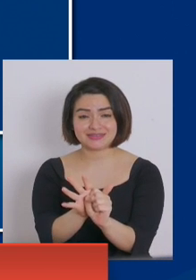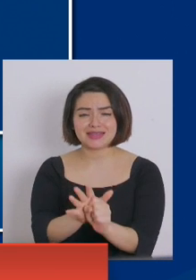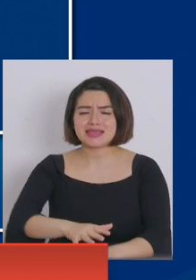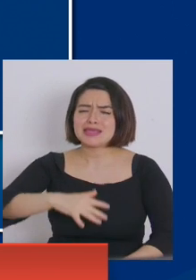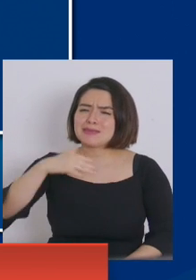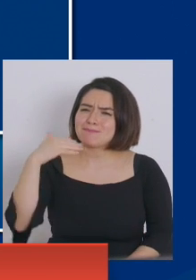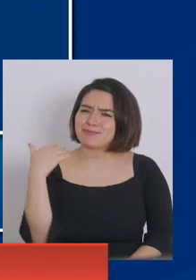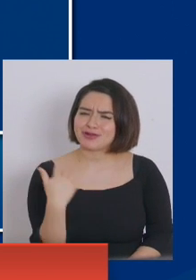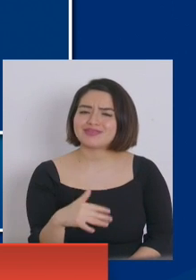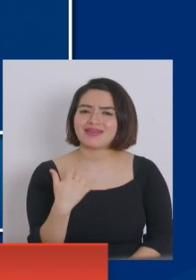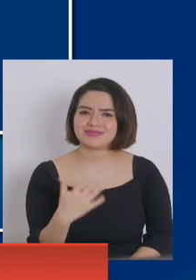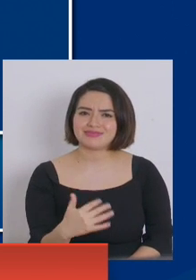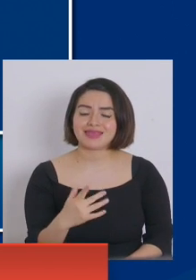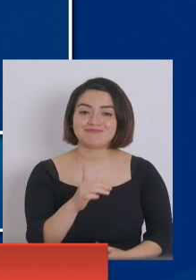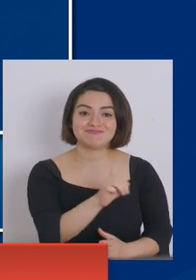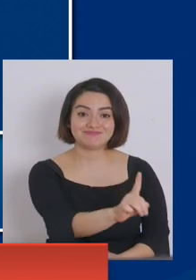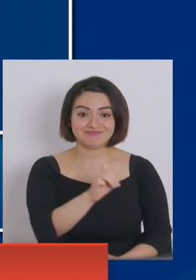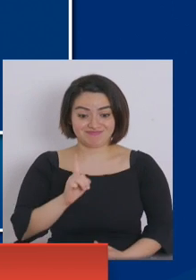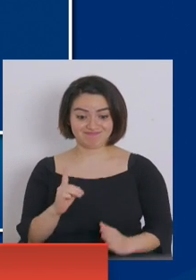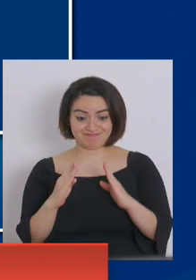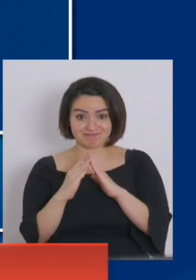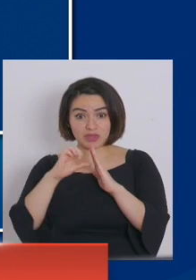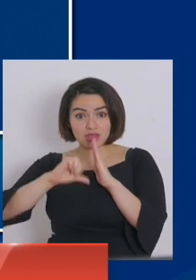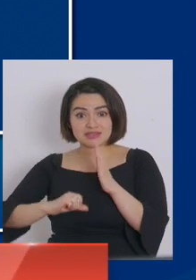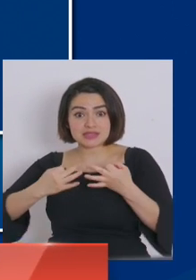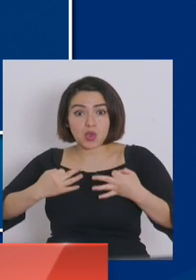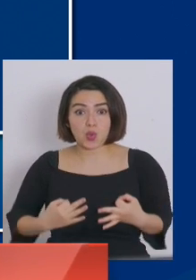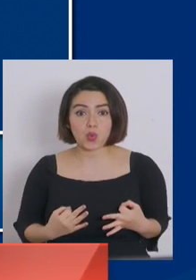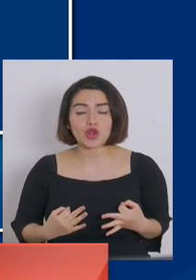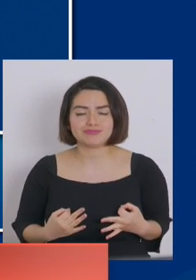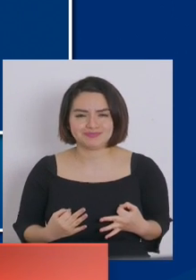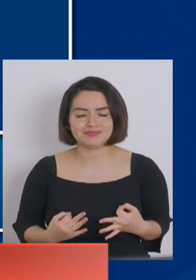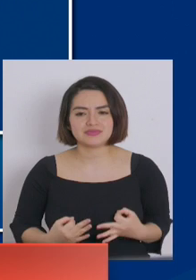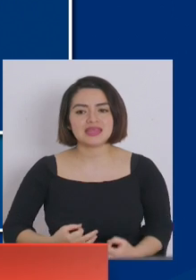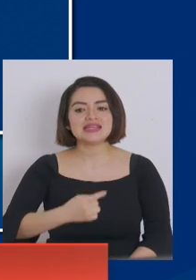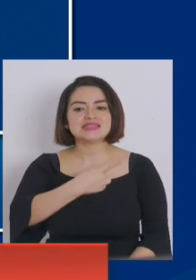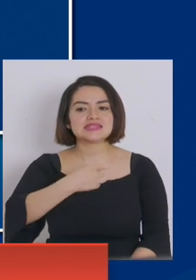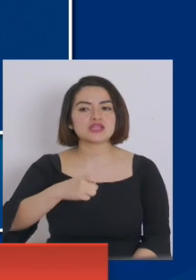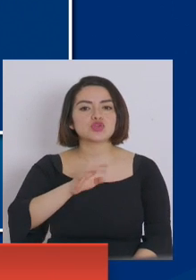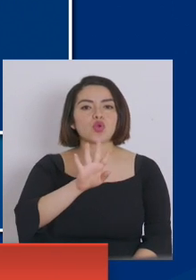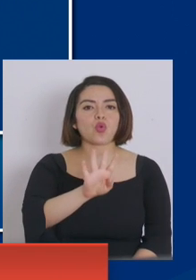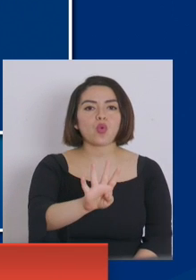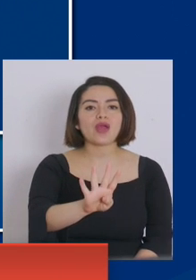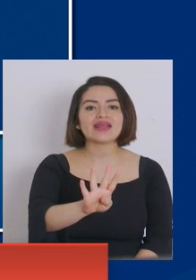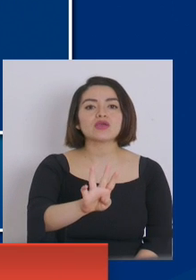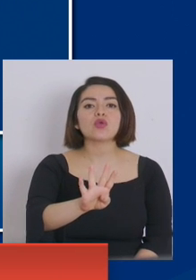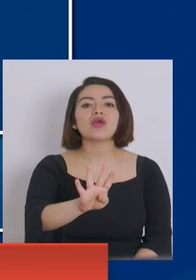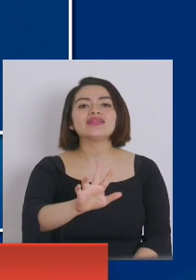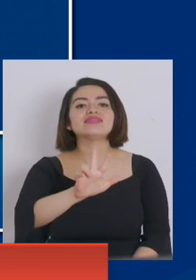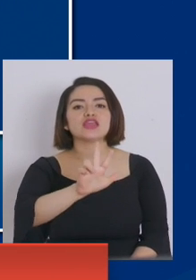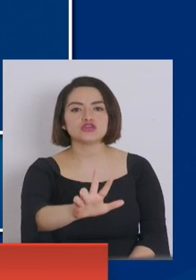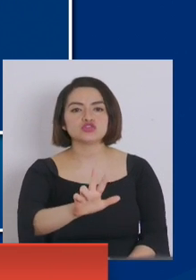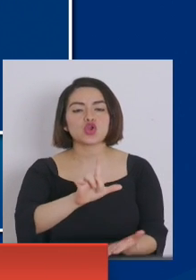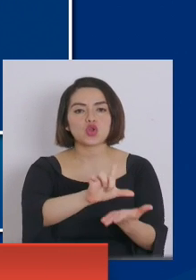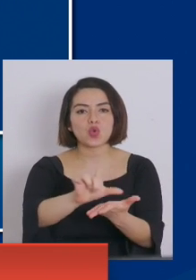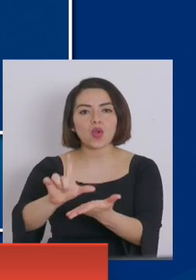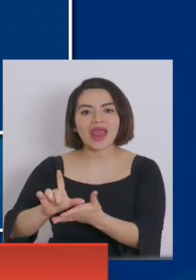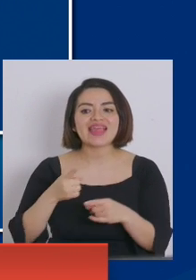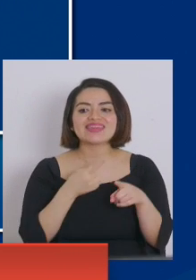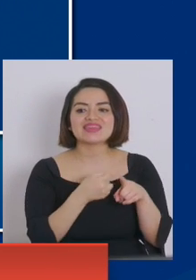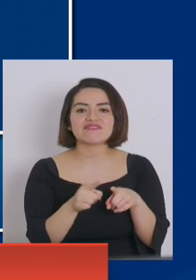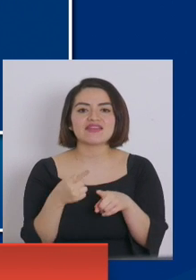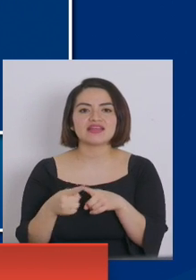fundamental para el aislamiento seguro, disponemos de 148 recintos de hospedaje, con 6